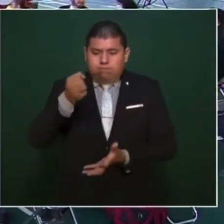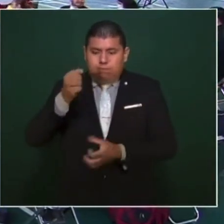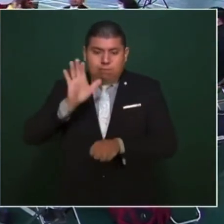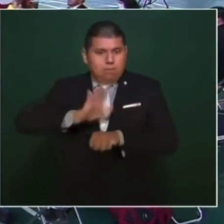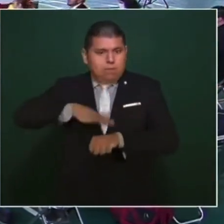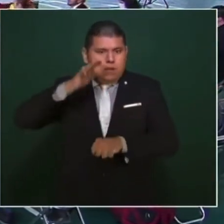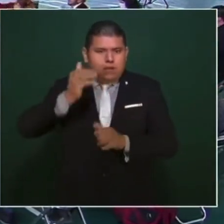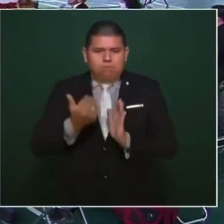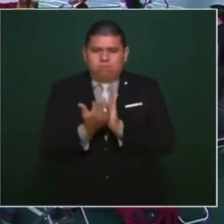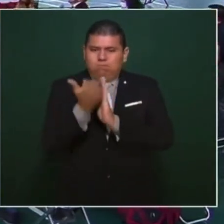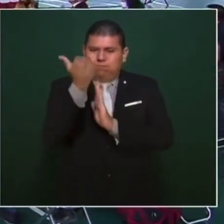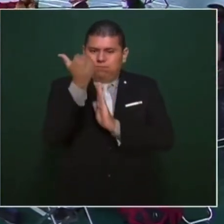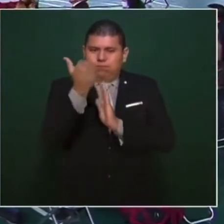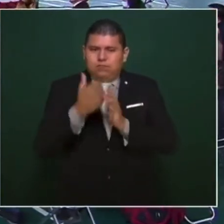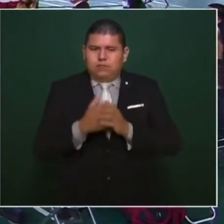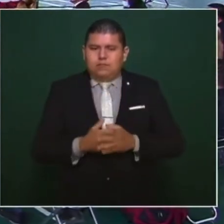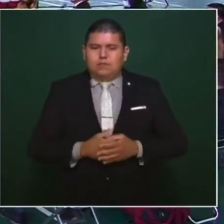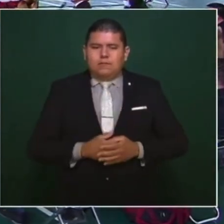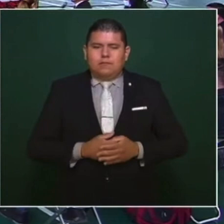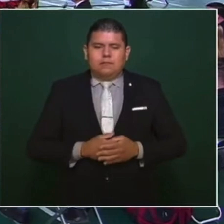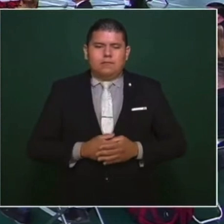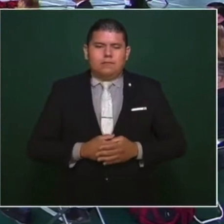ahora lo vamos a ver.